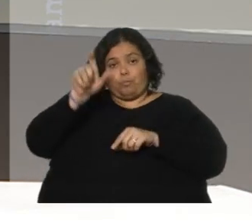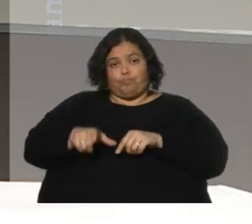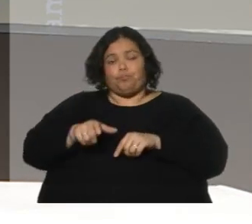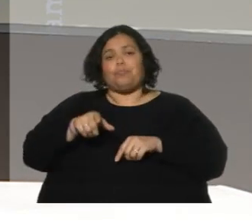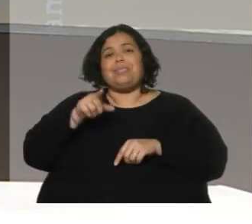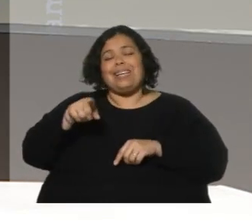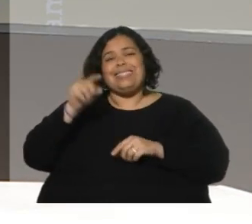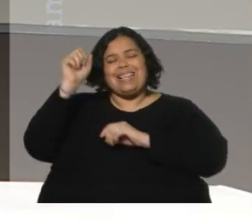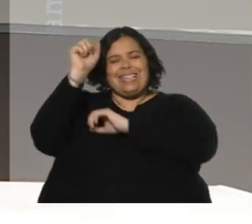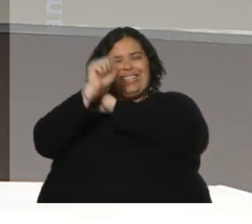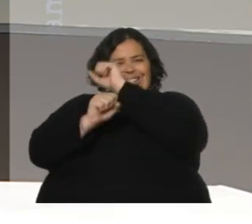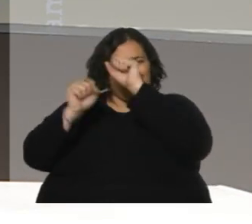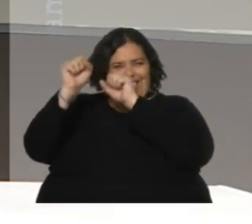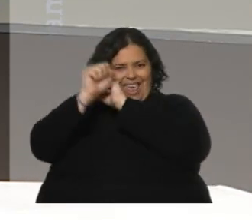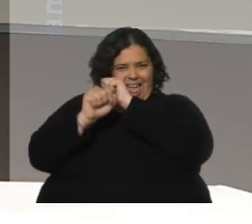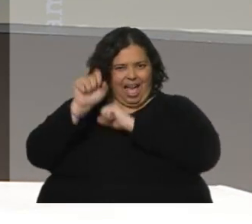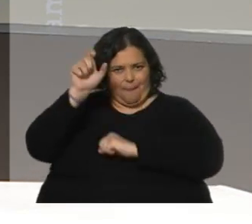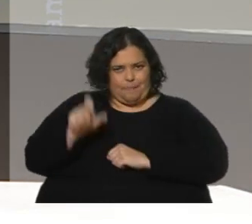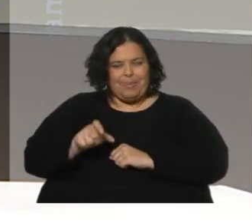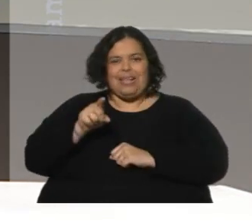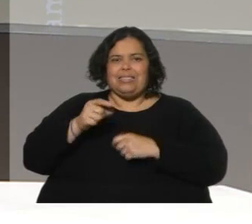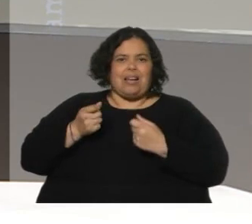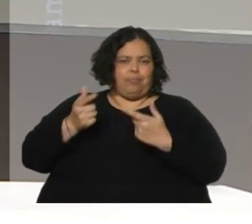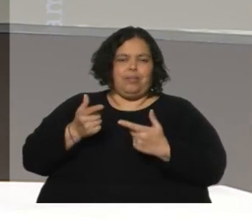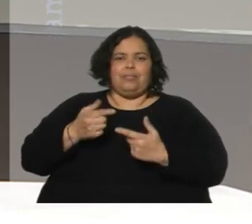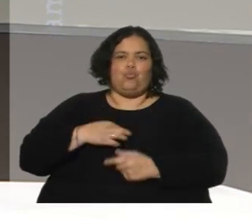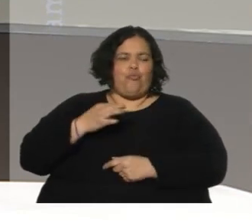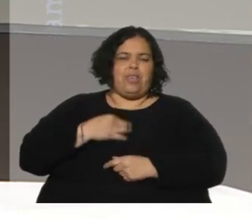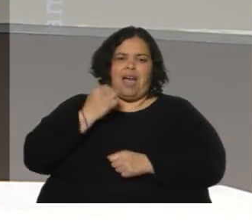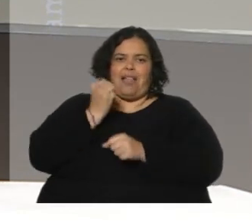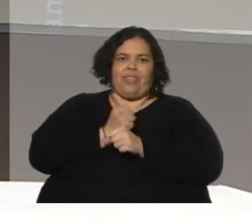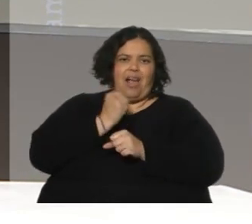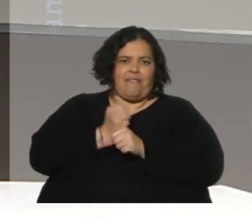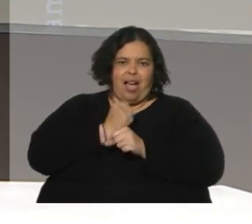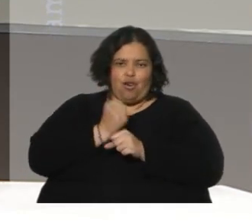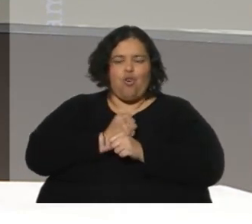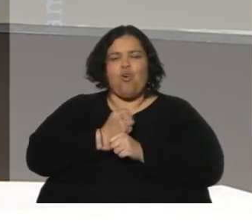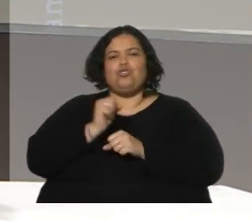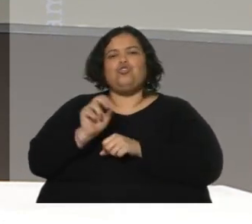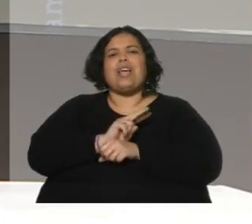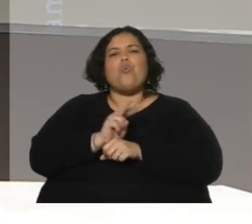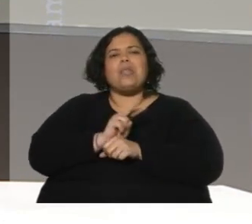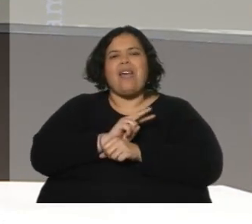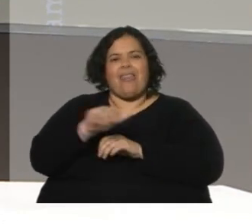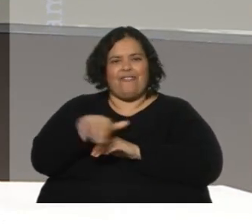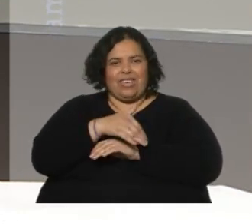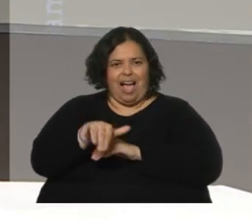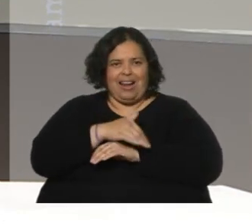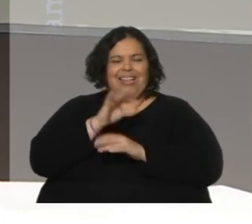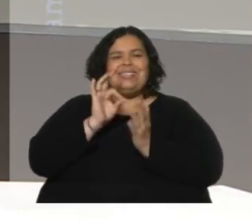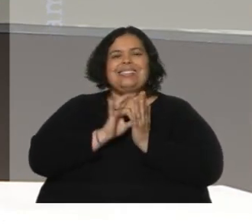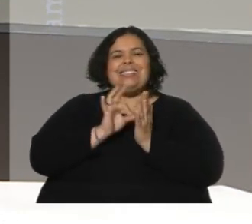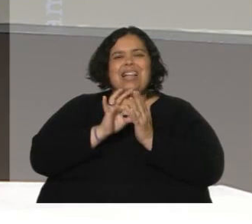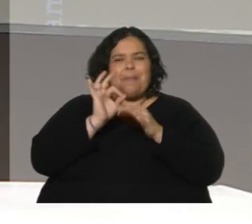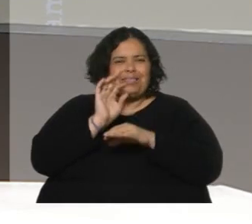ella es ingeniera civil, trabaja, ha dedicado su vida al trabajo en la seguridad vial y en los sistemas seguros, y que esto